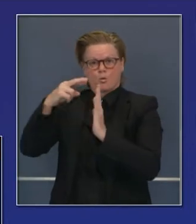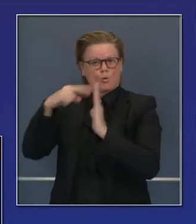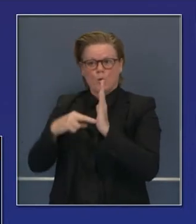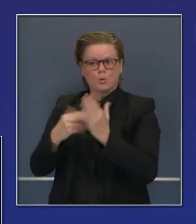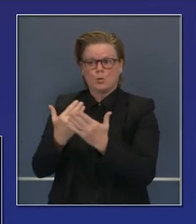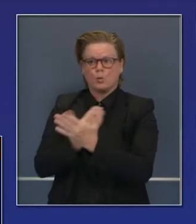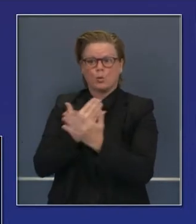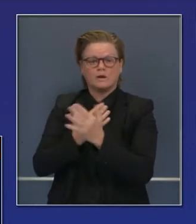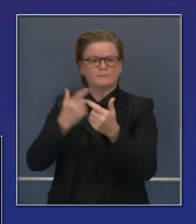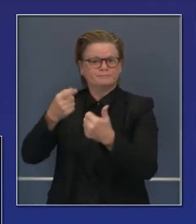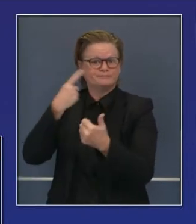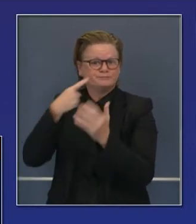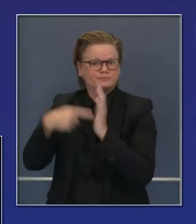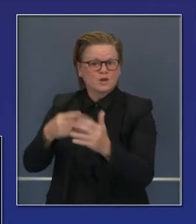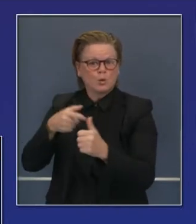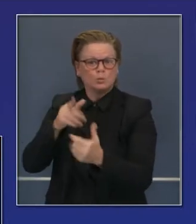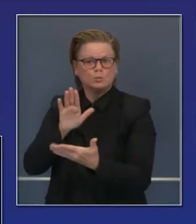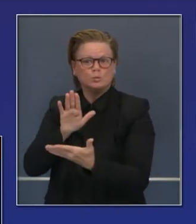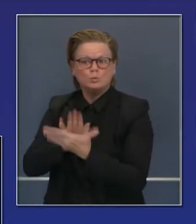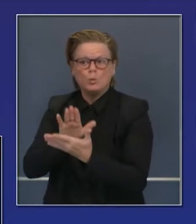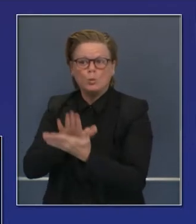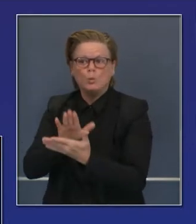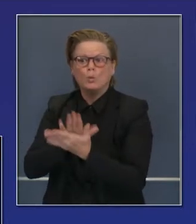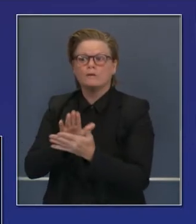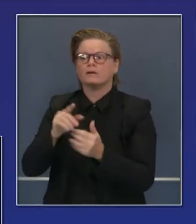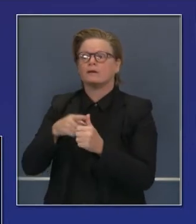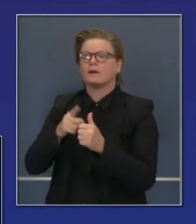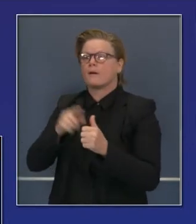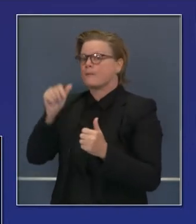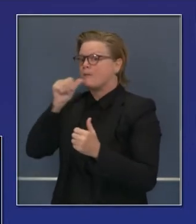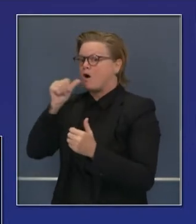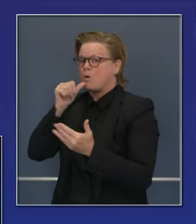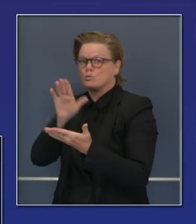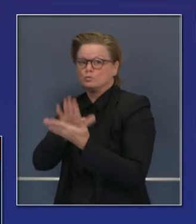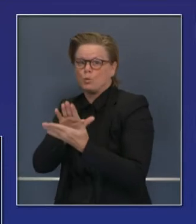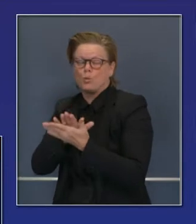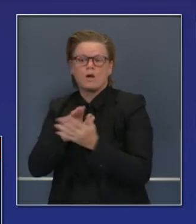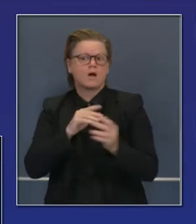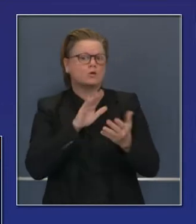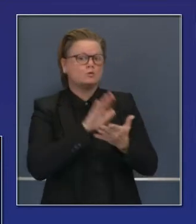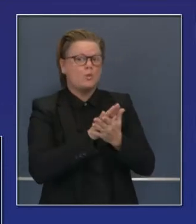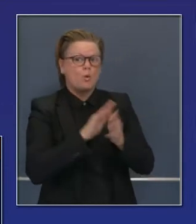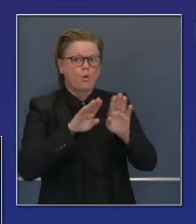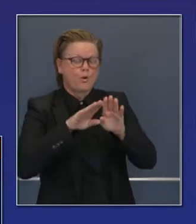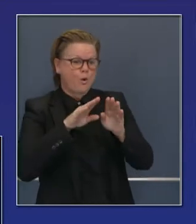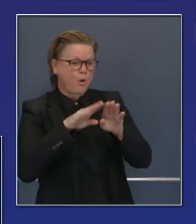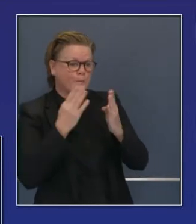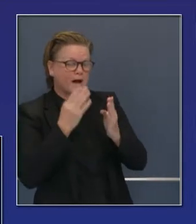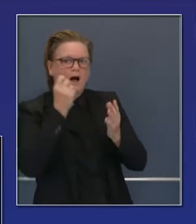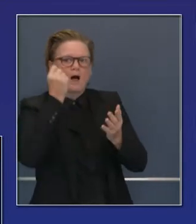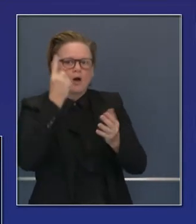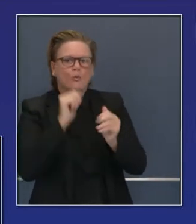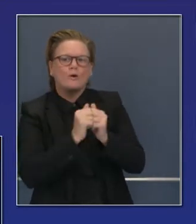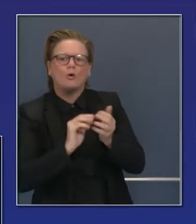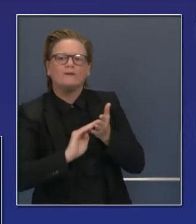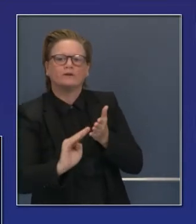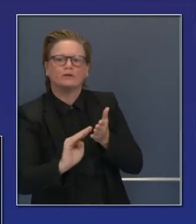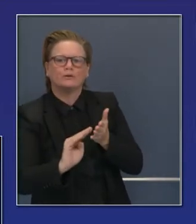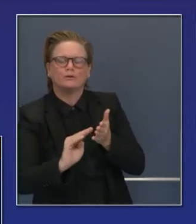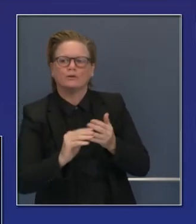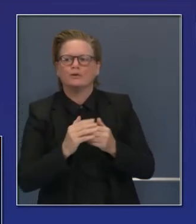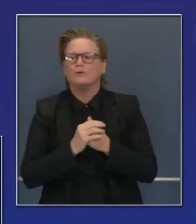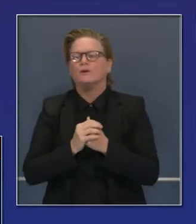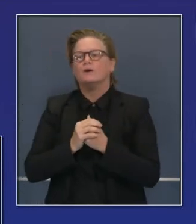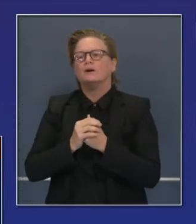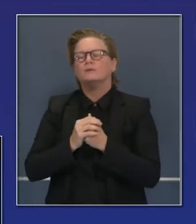incluyen escuelas, escuelas que se habían abierto con las renuncias, con la supervisión